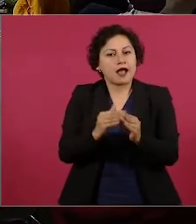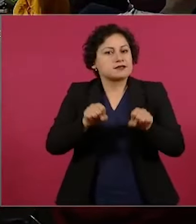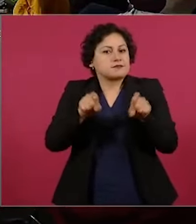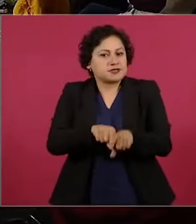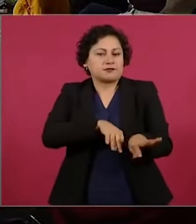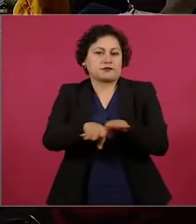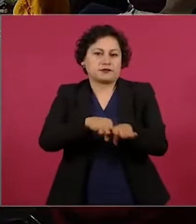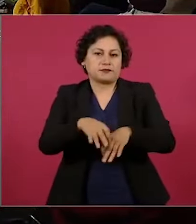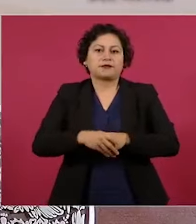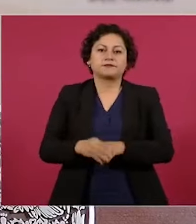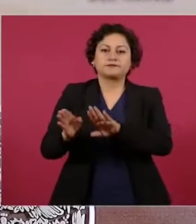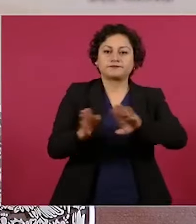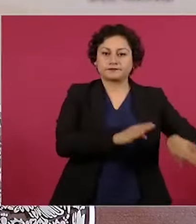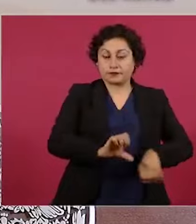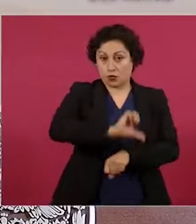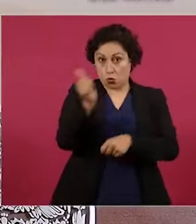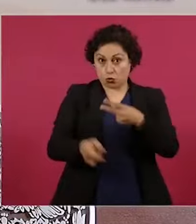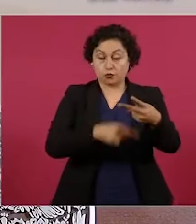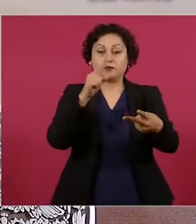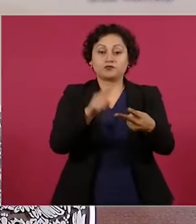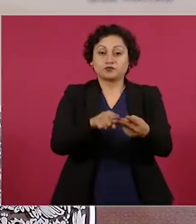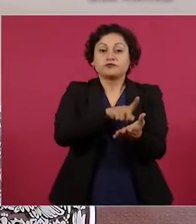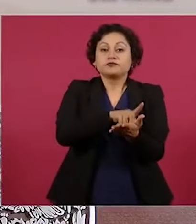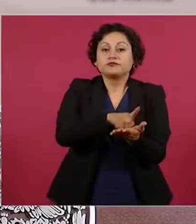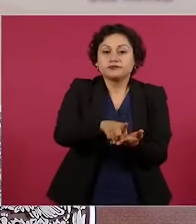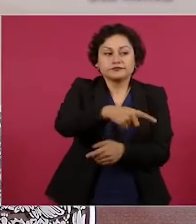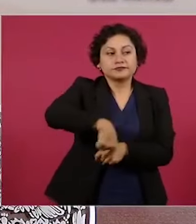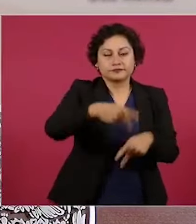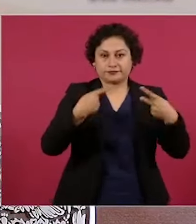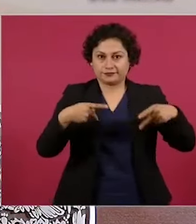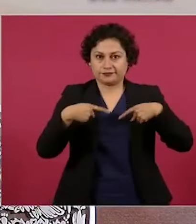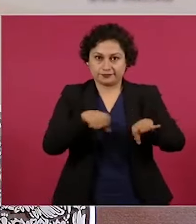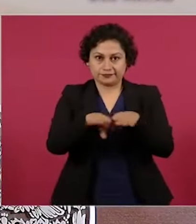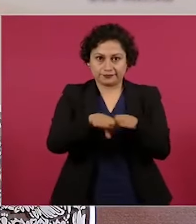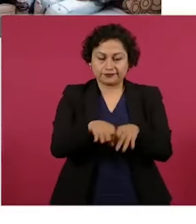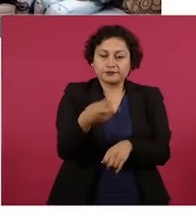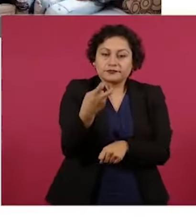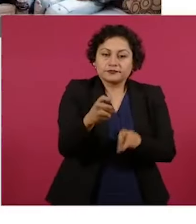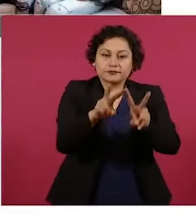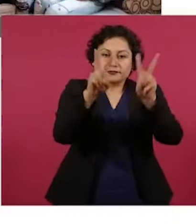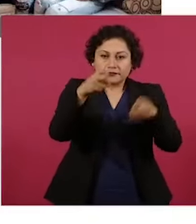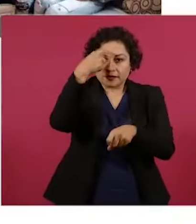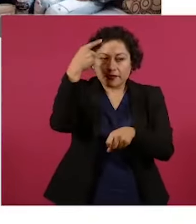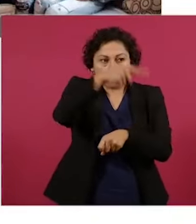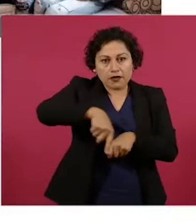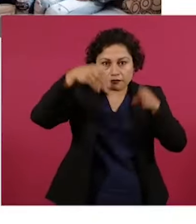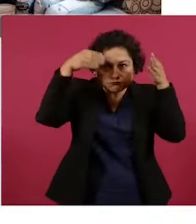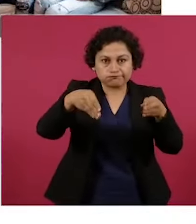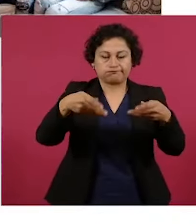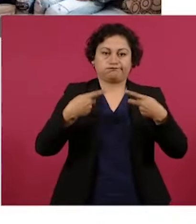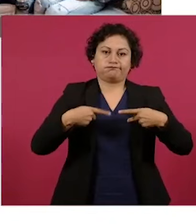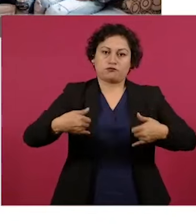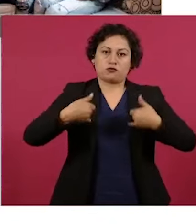con los derechos del trabajador y esto va dirigido sobre todo a los más jóvenes y es que los trabajadores al año de